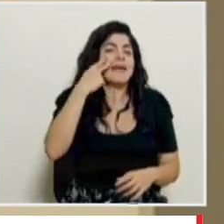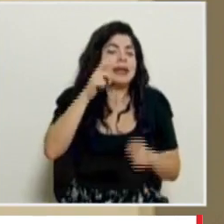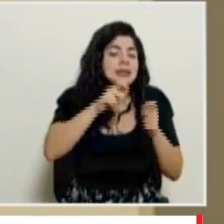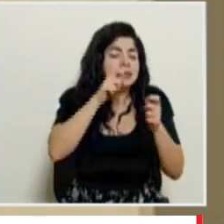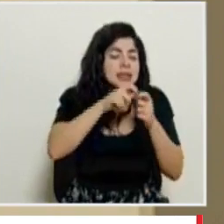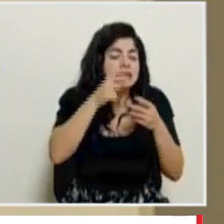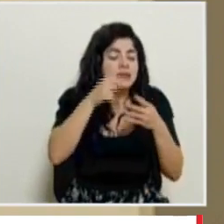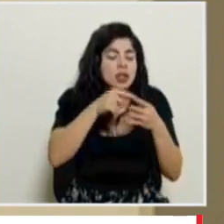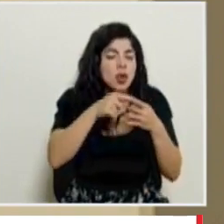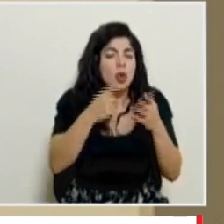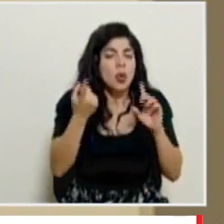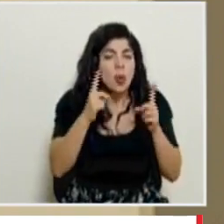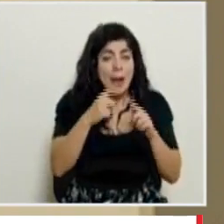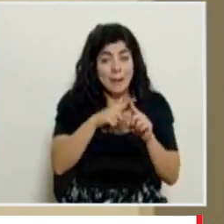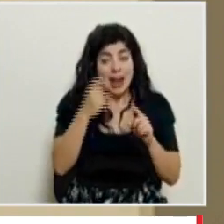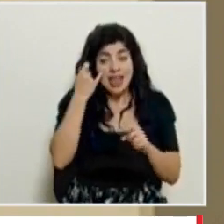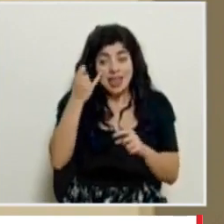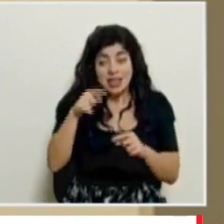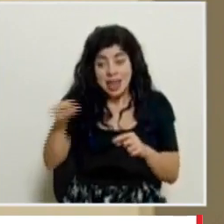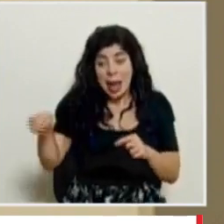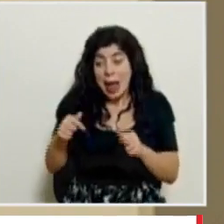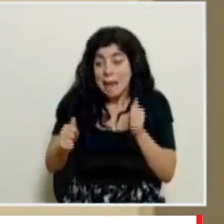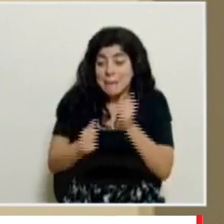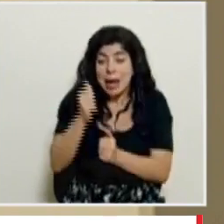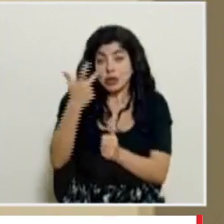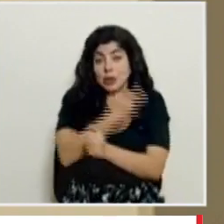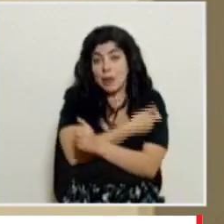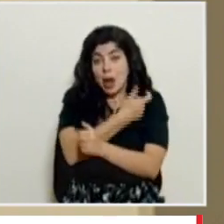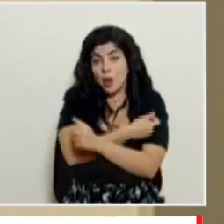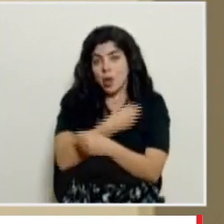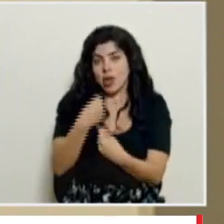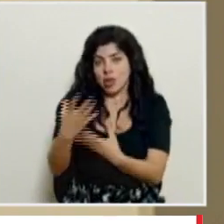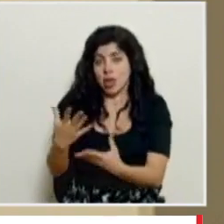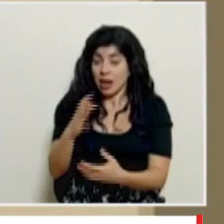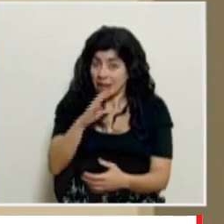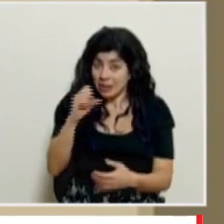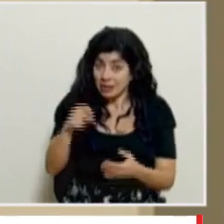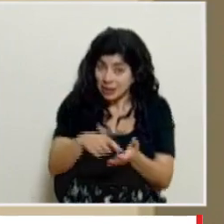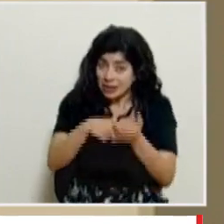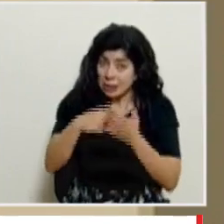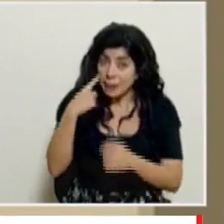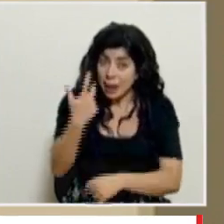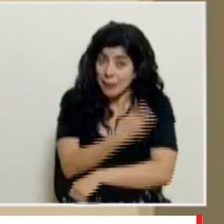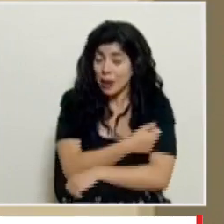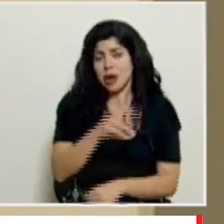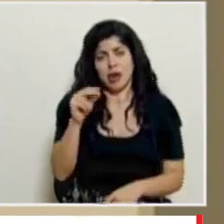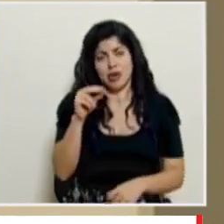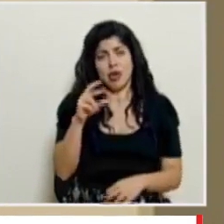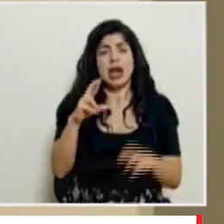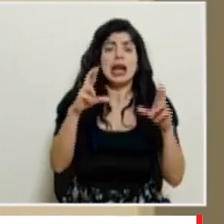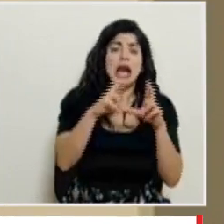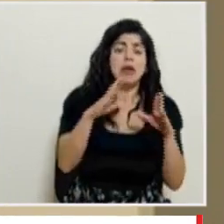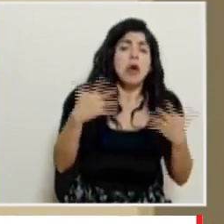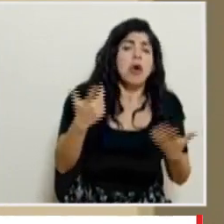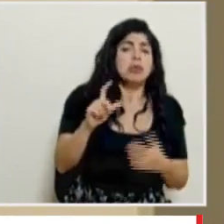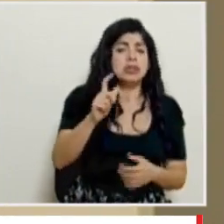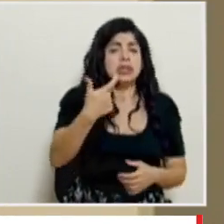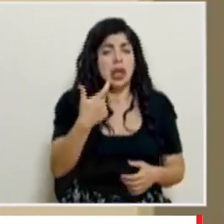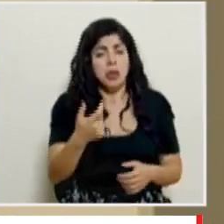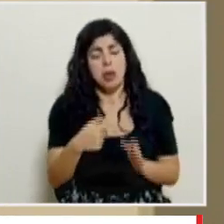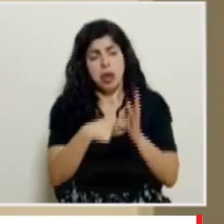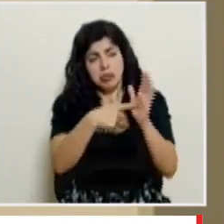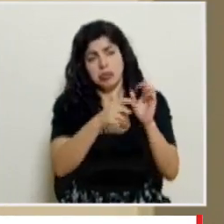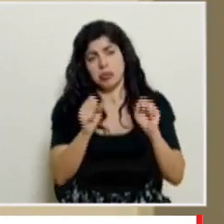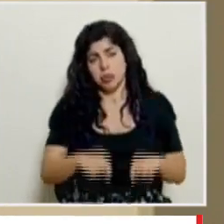específico pero la idea es vacunar la mayor cantidad de personas posibles estar asegurado no es un requisito para vacunarse residencia o cédula de